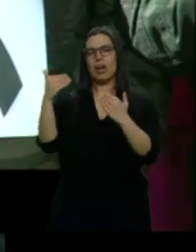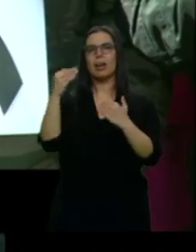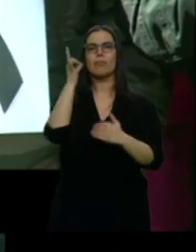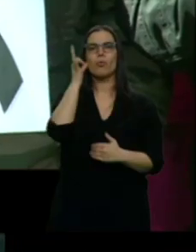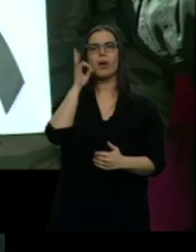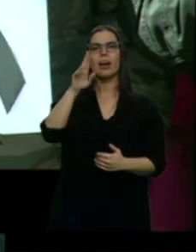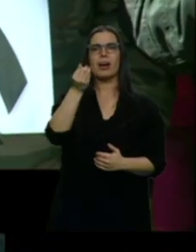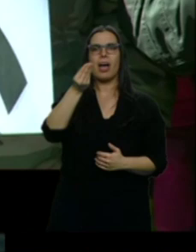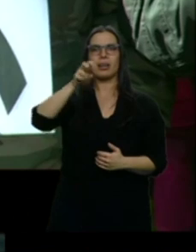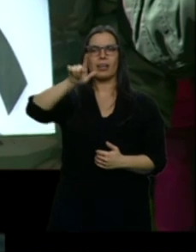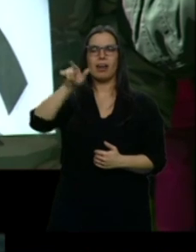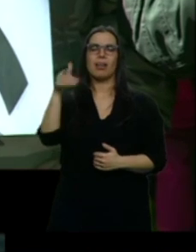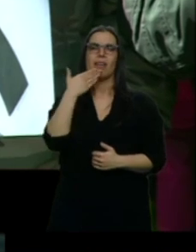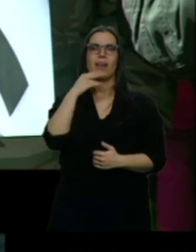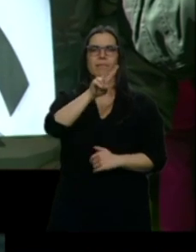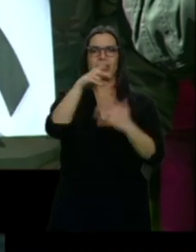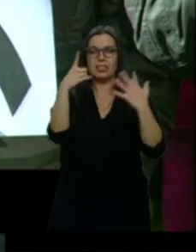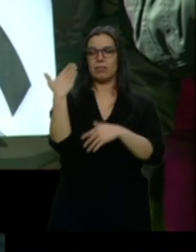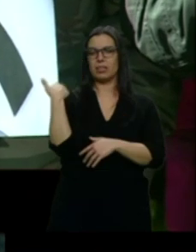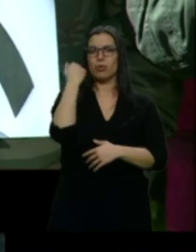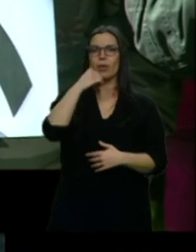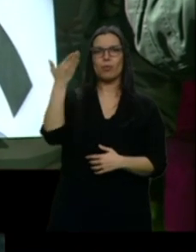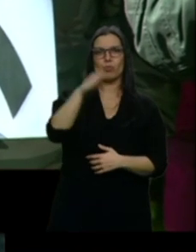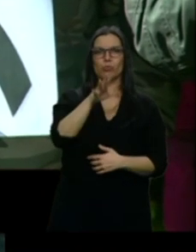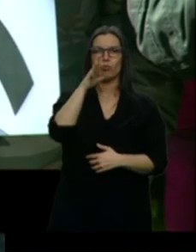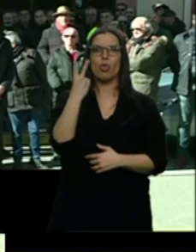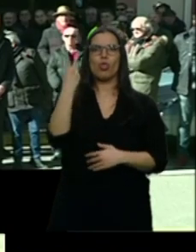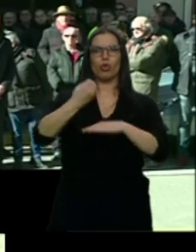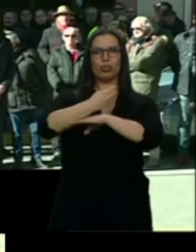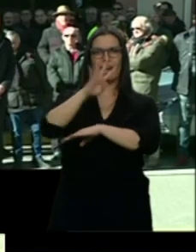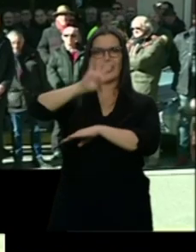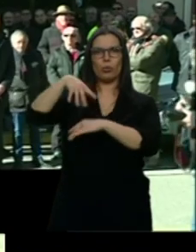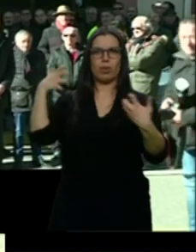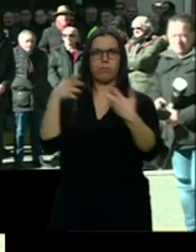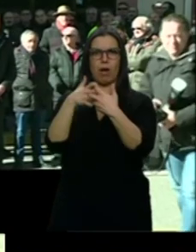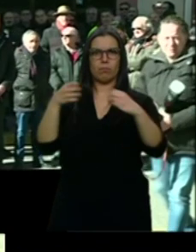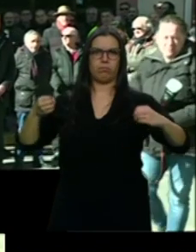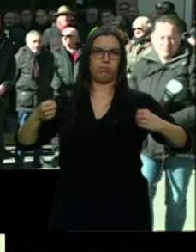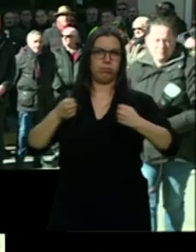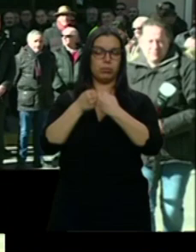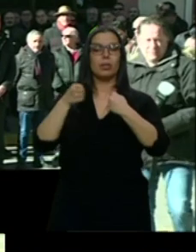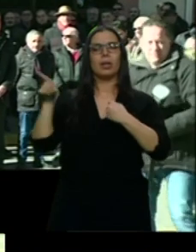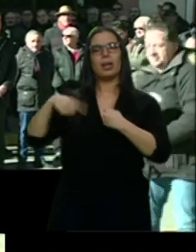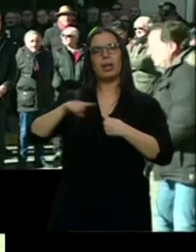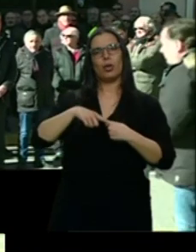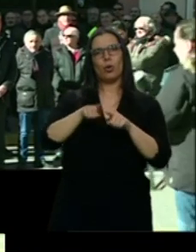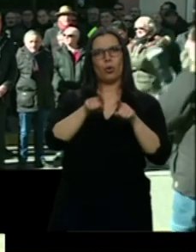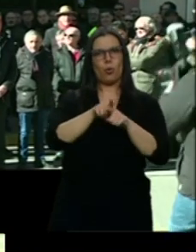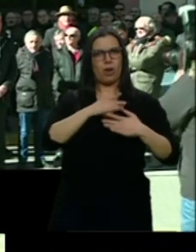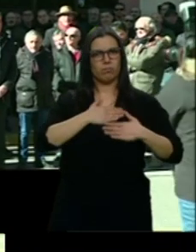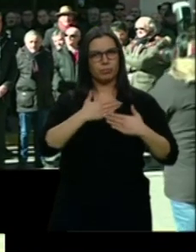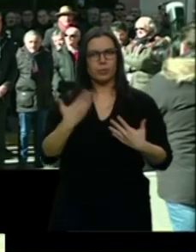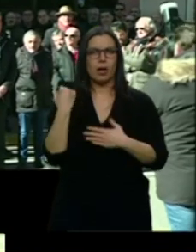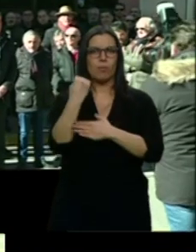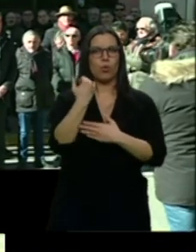que falleció el pasado sábado en el choque de dos trenes en Cataluña. Dieron sus condolencias y apoyaron a los heridos. El acto sirvió también